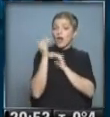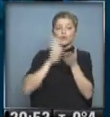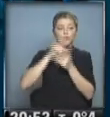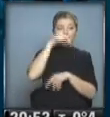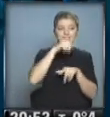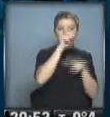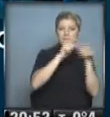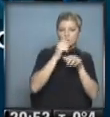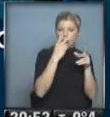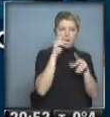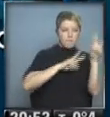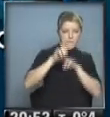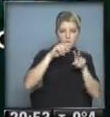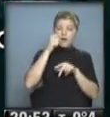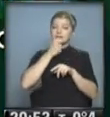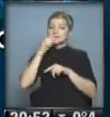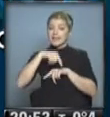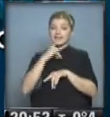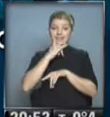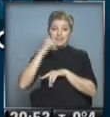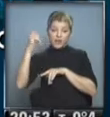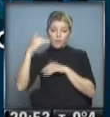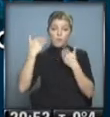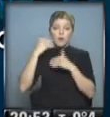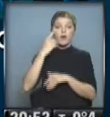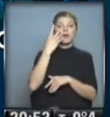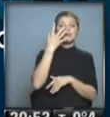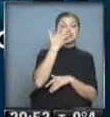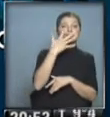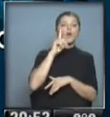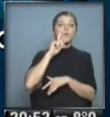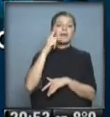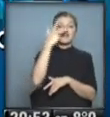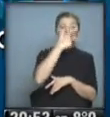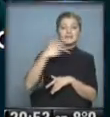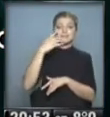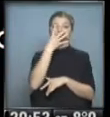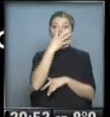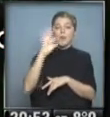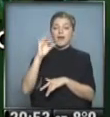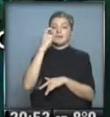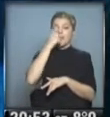teléfono para aportar esta información es el 5.300 4020.